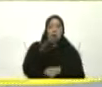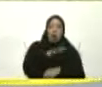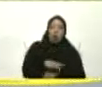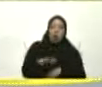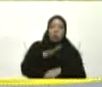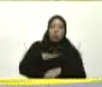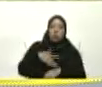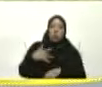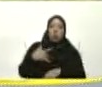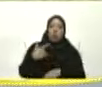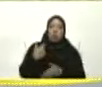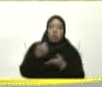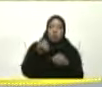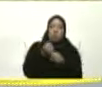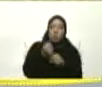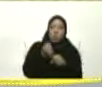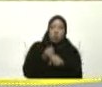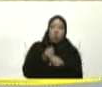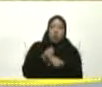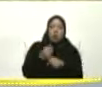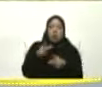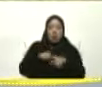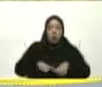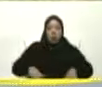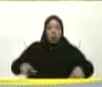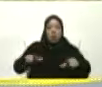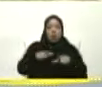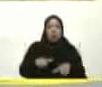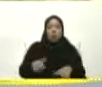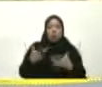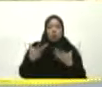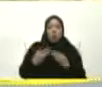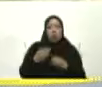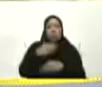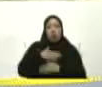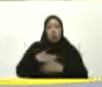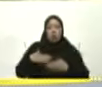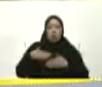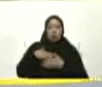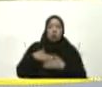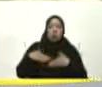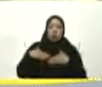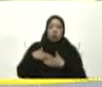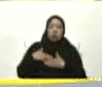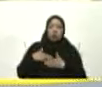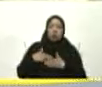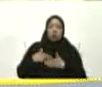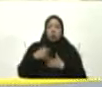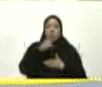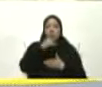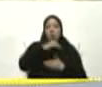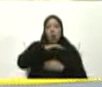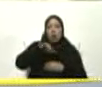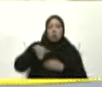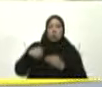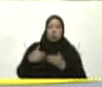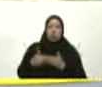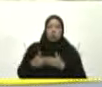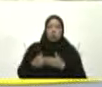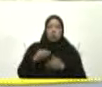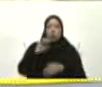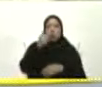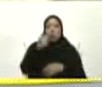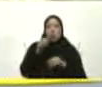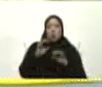Disponer De aulas Debidamente Acondicionadas Refaccionadas Con casi Con